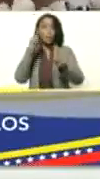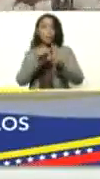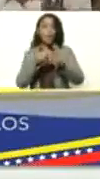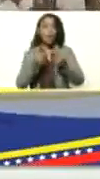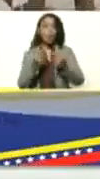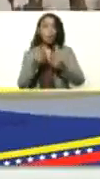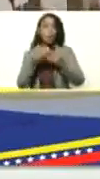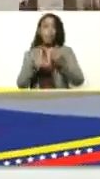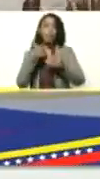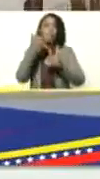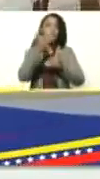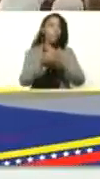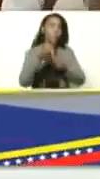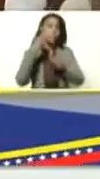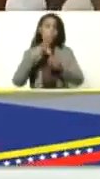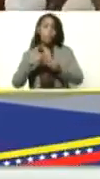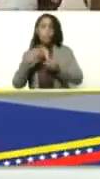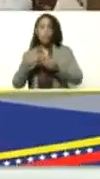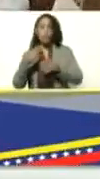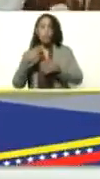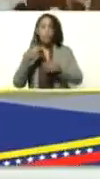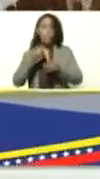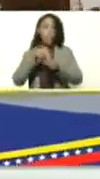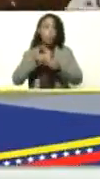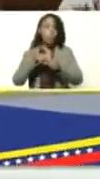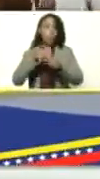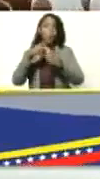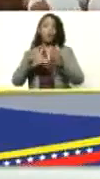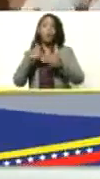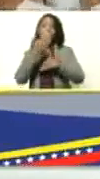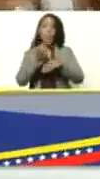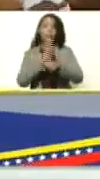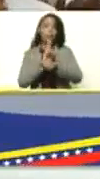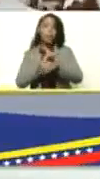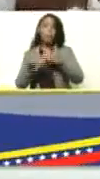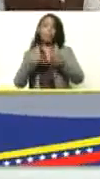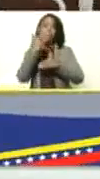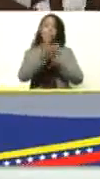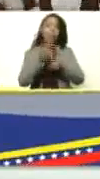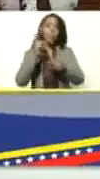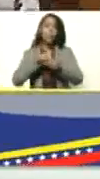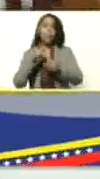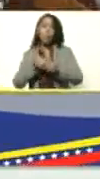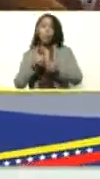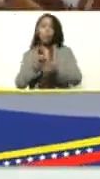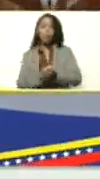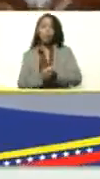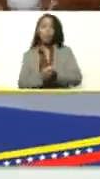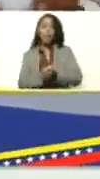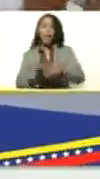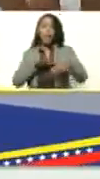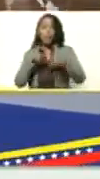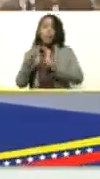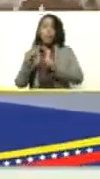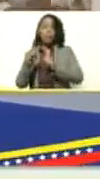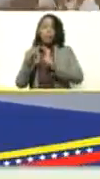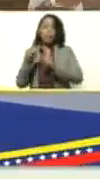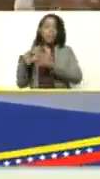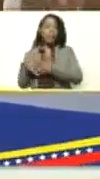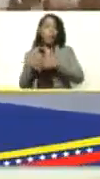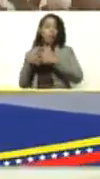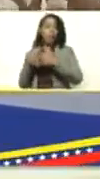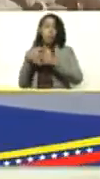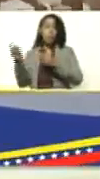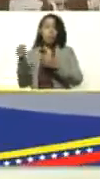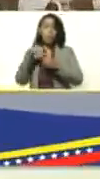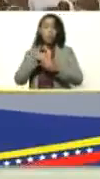pospetrolera acelerar la transición pospetrolera el imperialismo norteamericano se